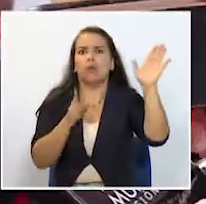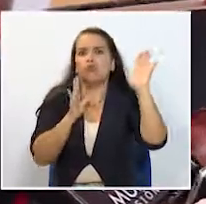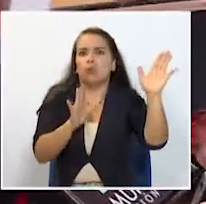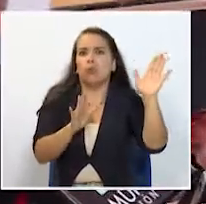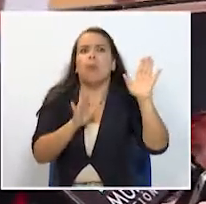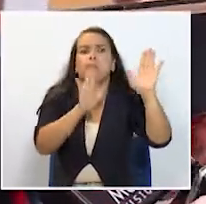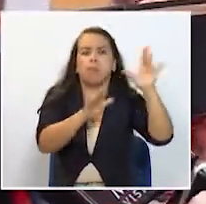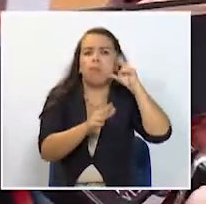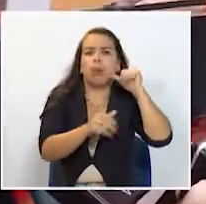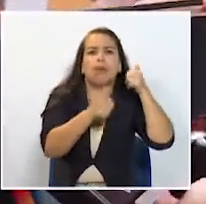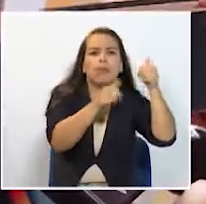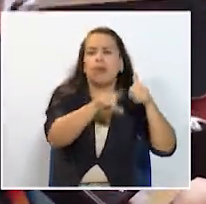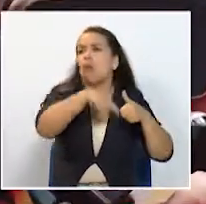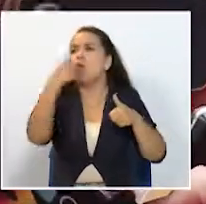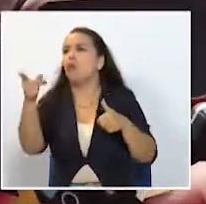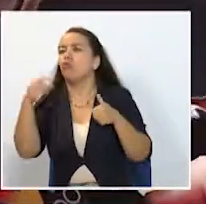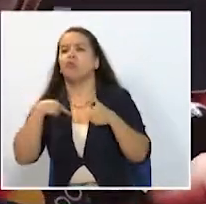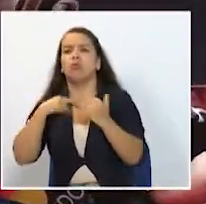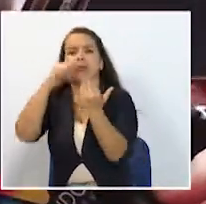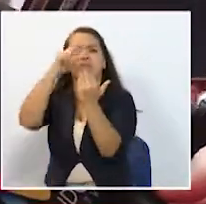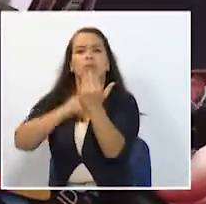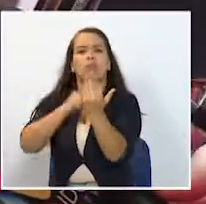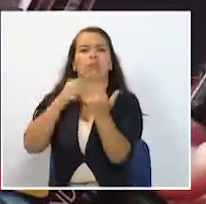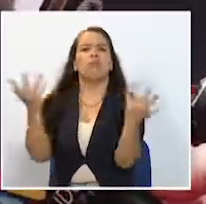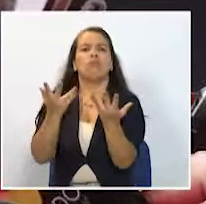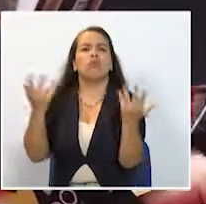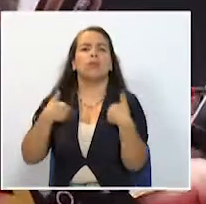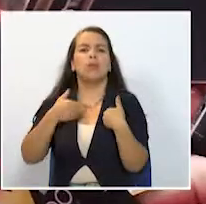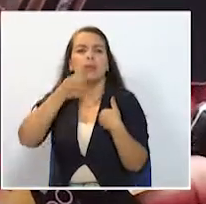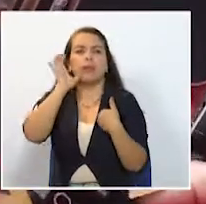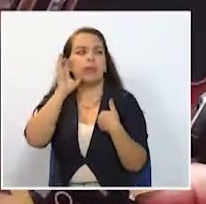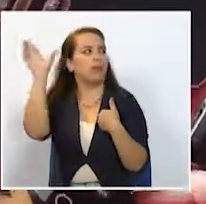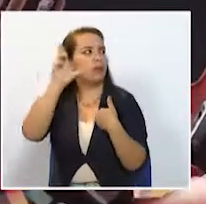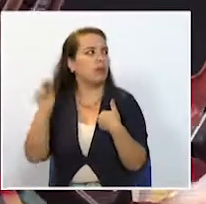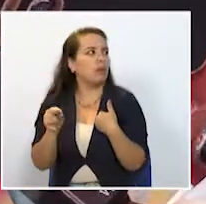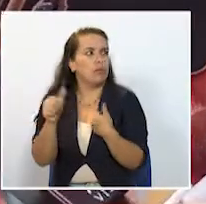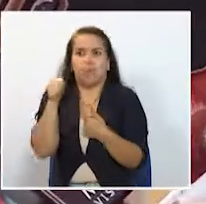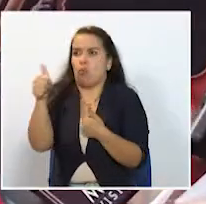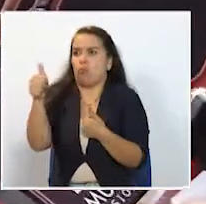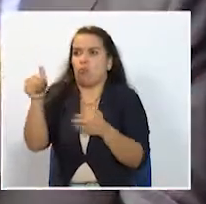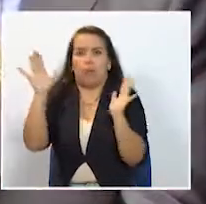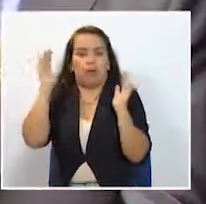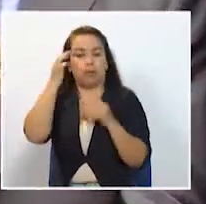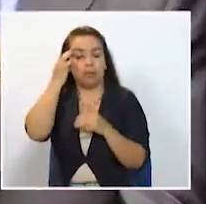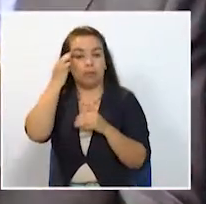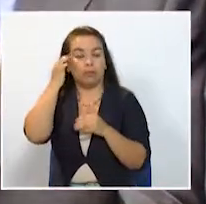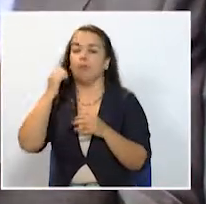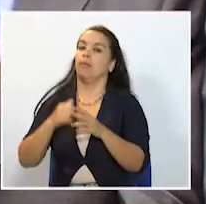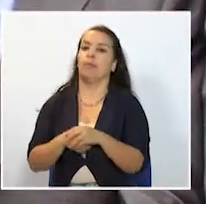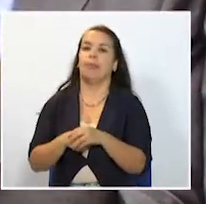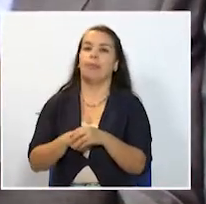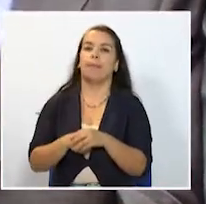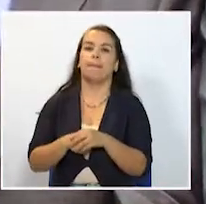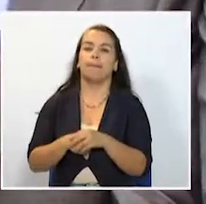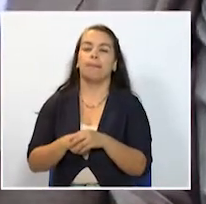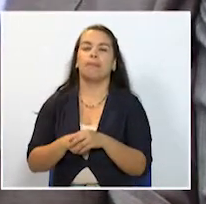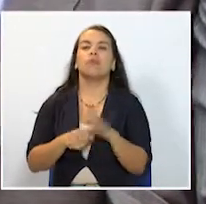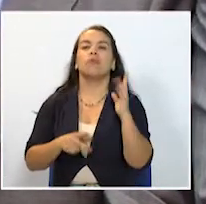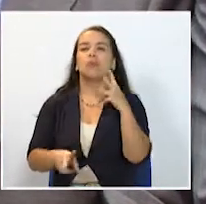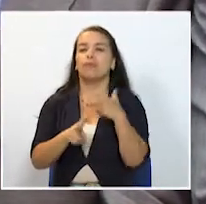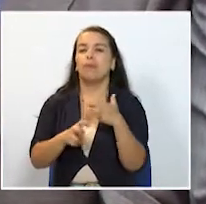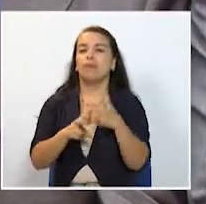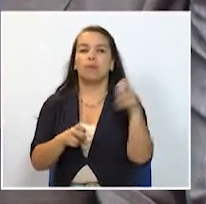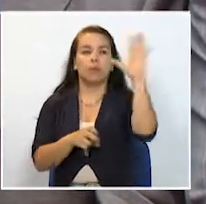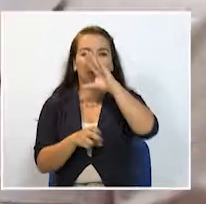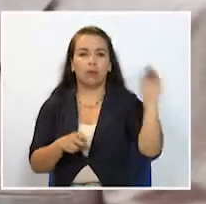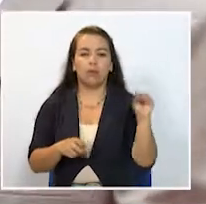para hacer unos termales? Pues porque los termales de Caldas y de Rizeralda son supremamente buenos. Las dificultades en Quindío y Rizeralda